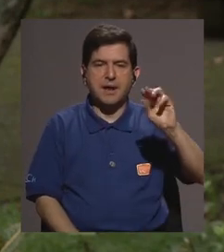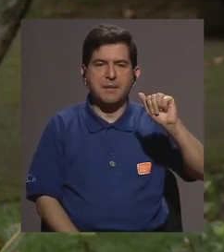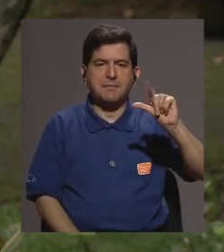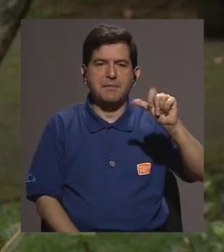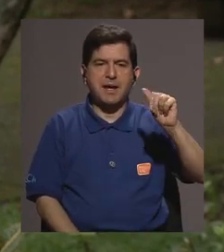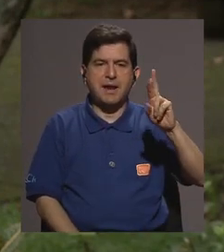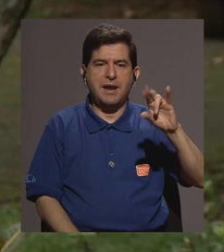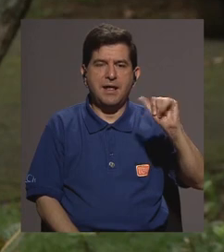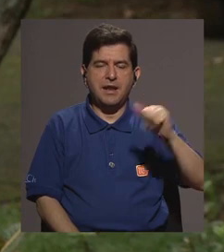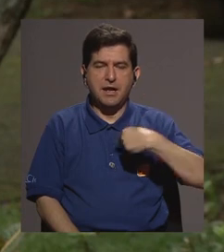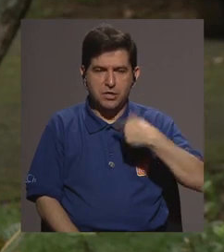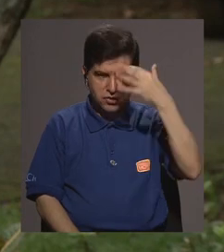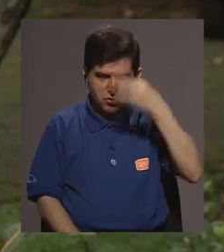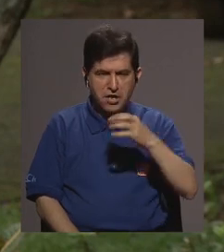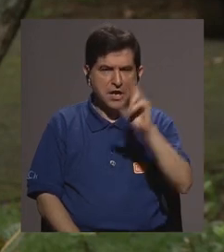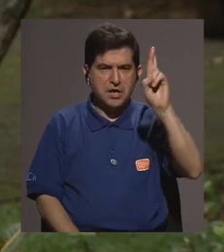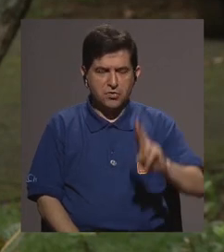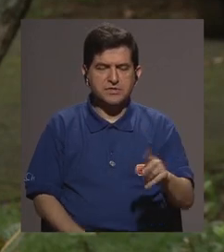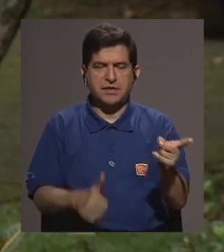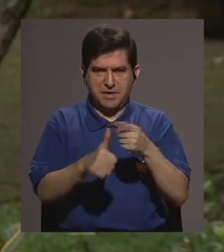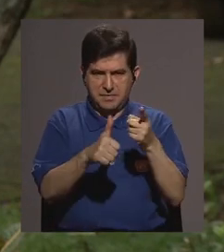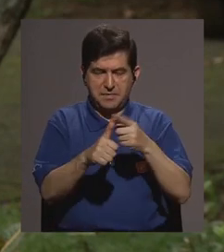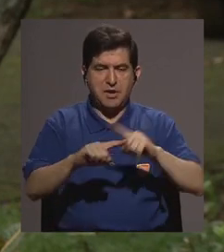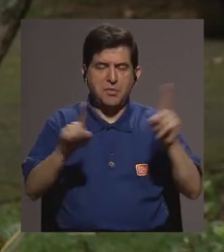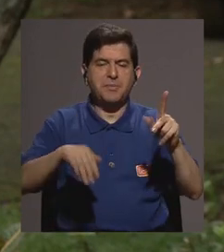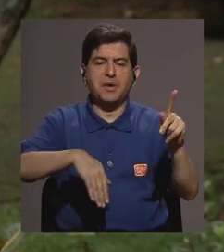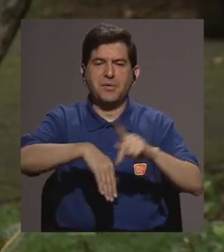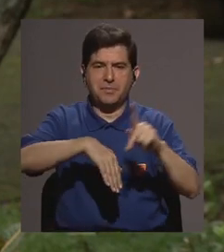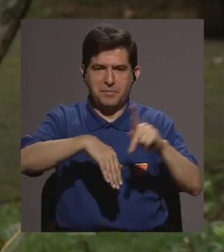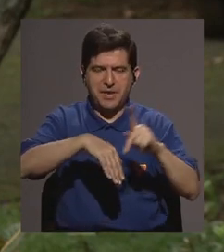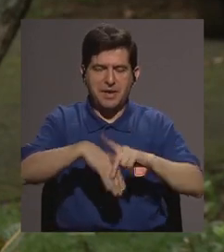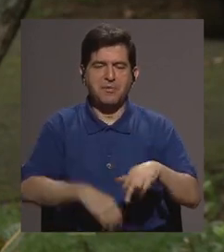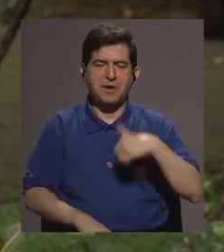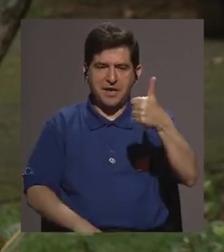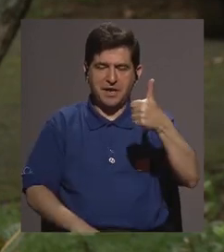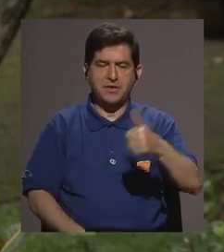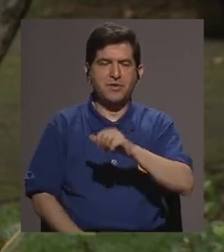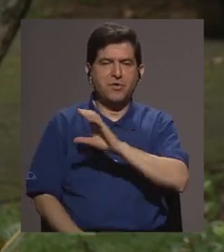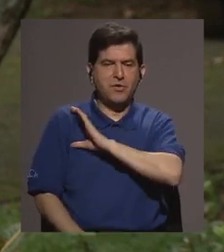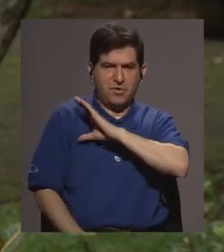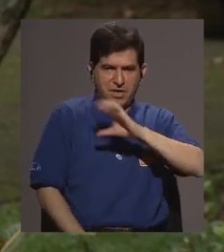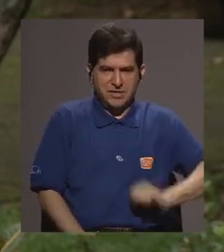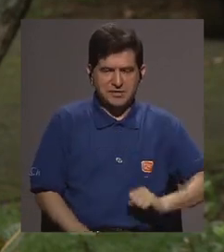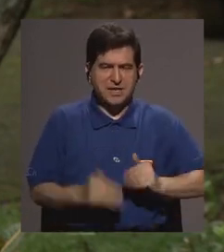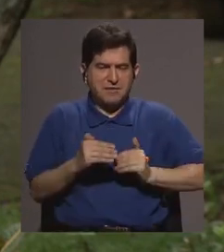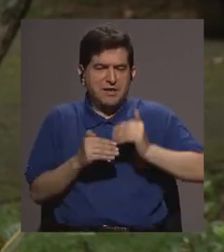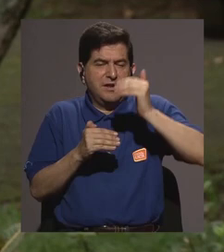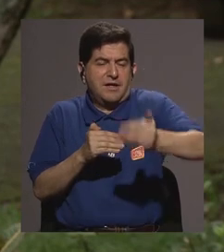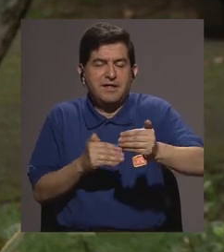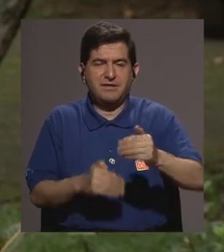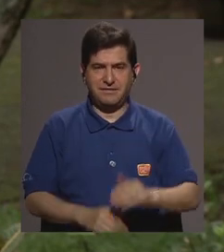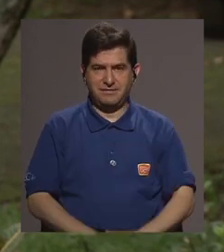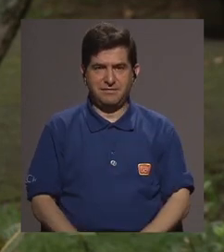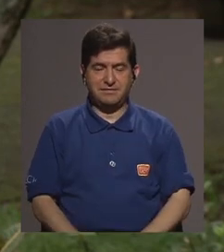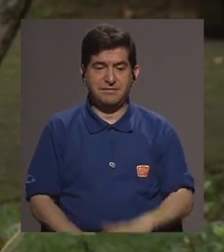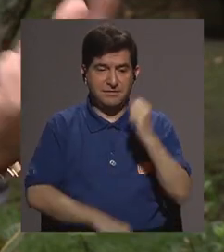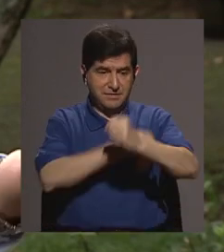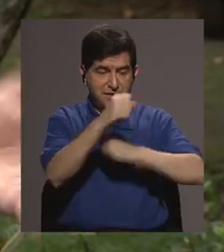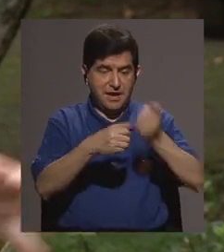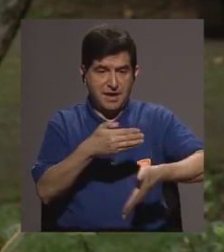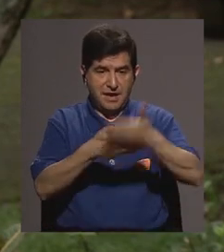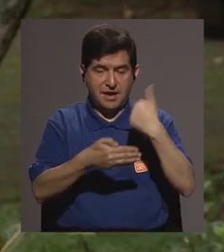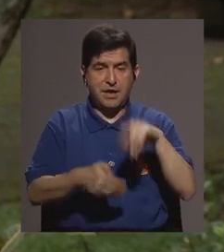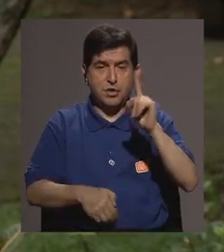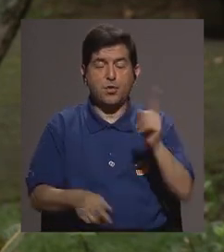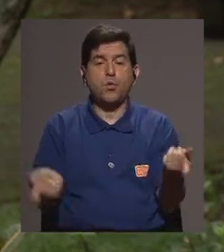determinado que Costa Rica iba a ser el número uno nos los ganó Paraguay y El Salvador hoy está como un poco adelante de nosotros en ese sentido porque el año pasado